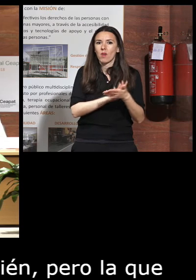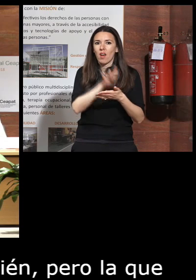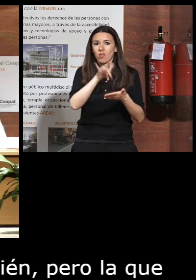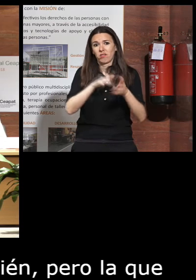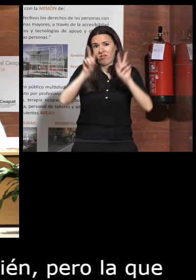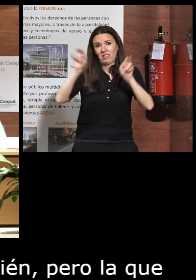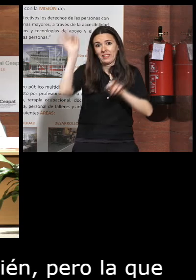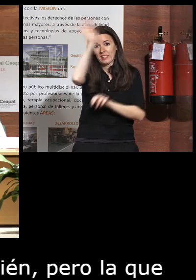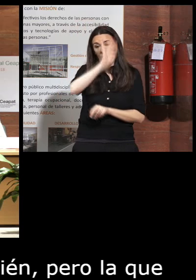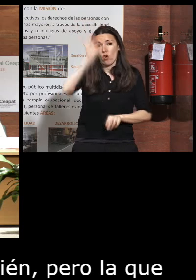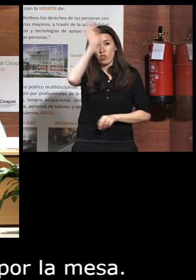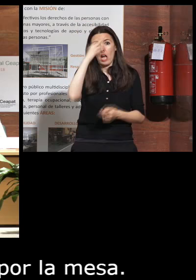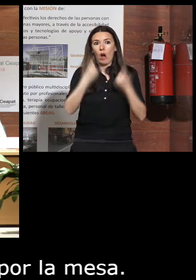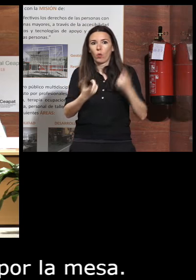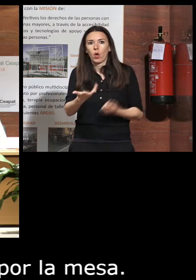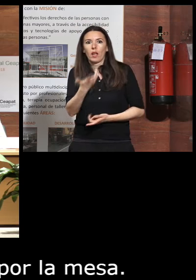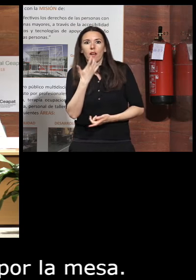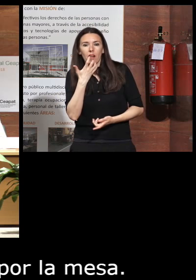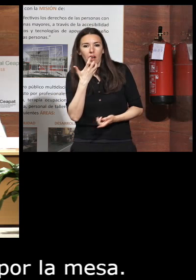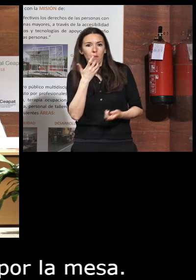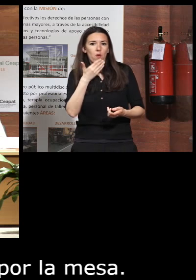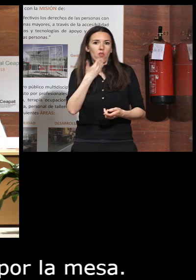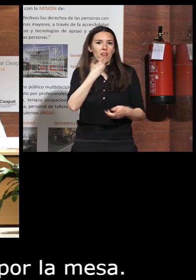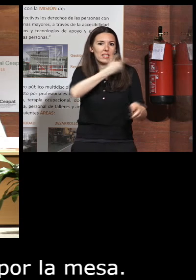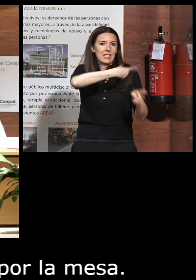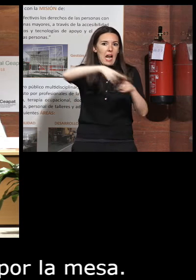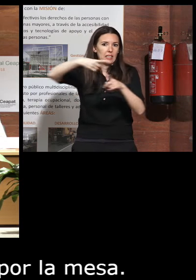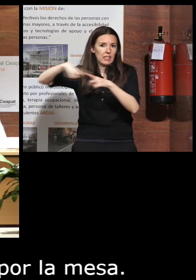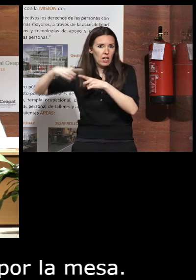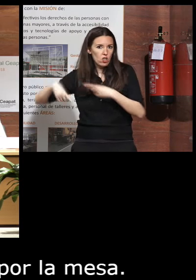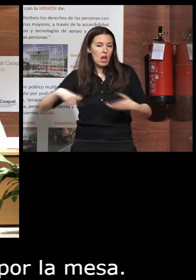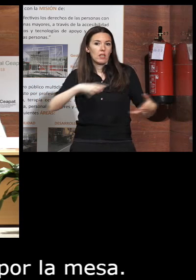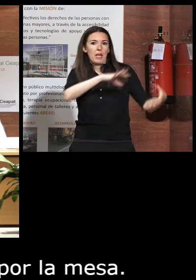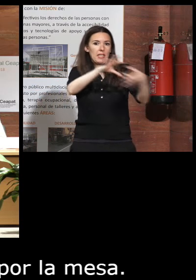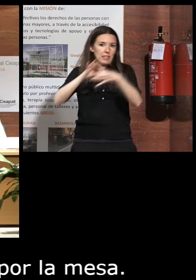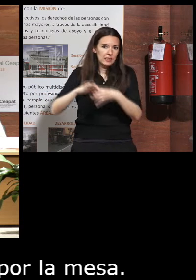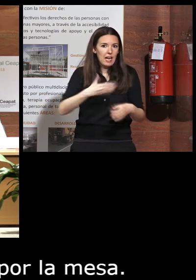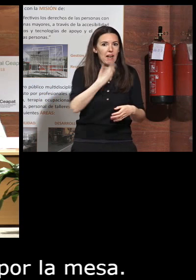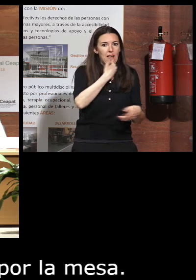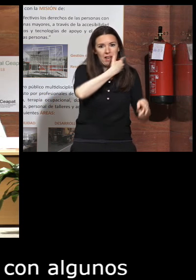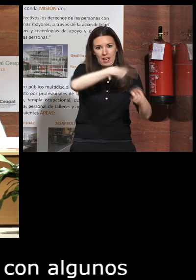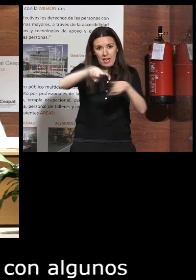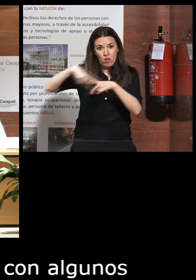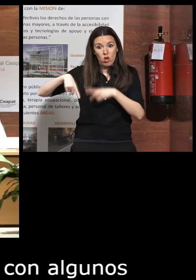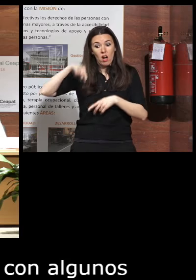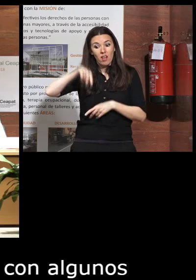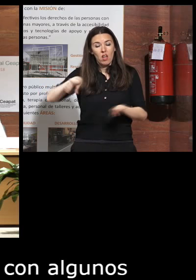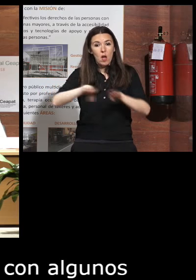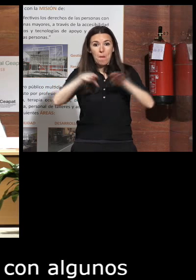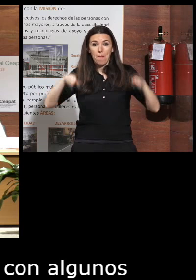teoría y con algunos ejemplos de transgeneracionalidad y de intergeneracionalidad y esta es una mesa